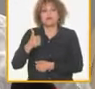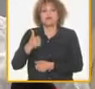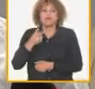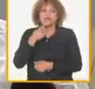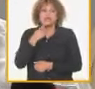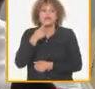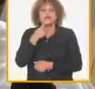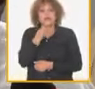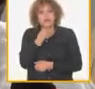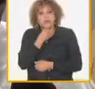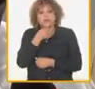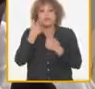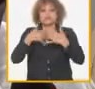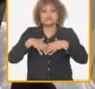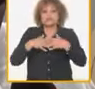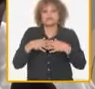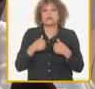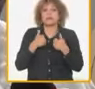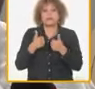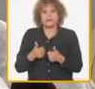puedan tener mejores